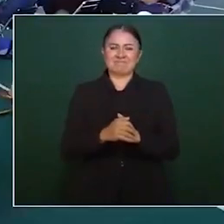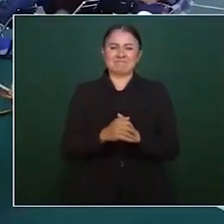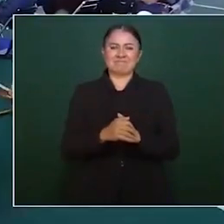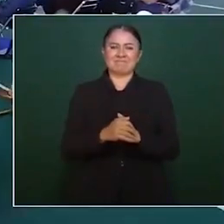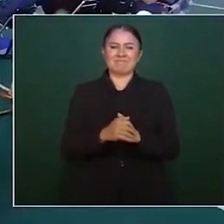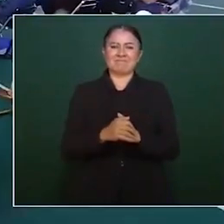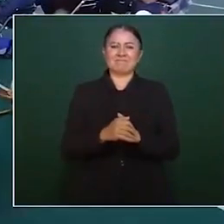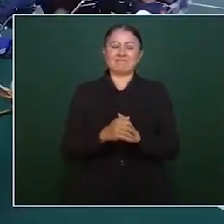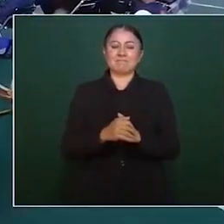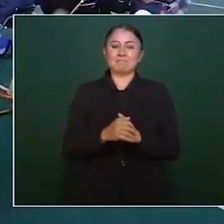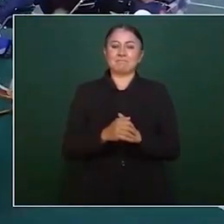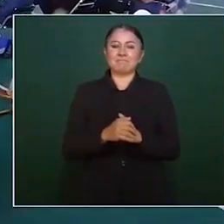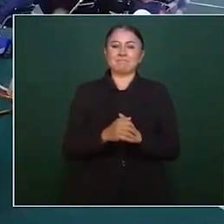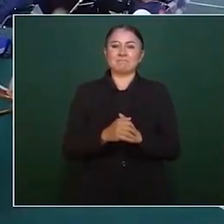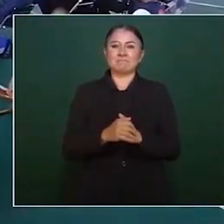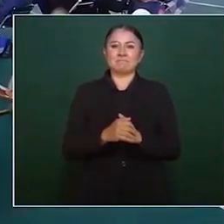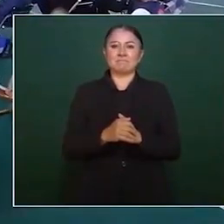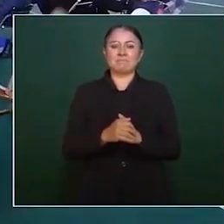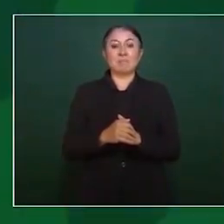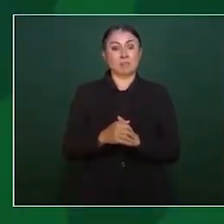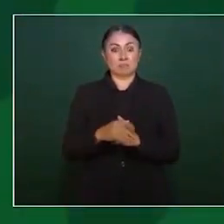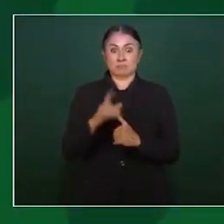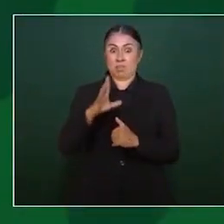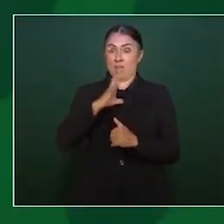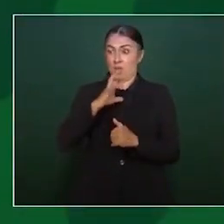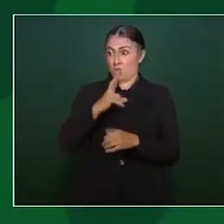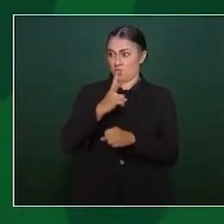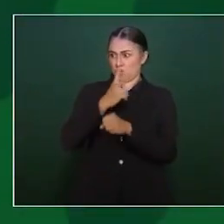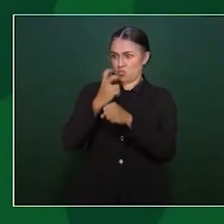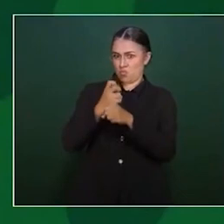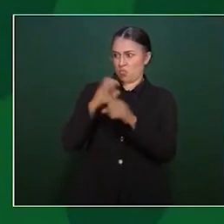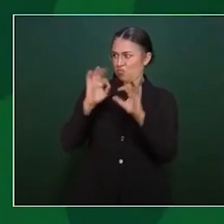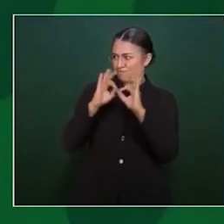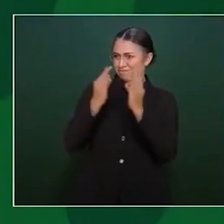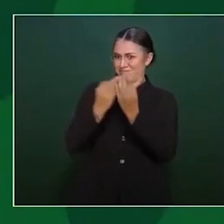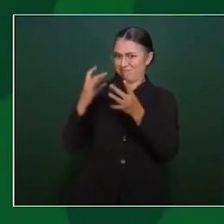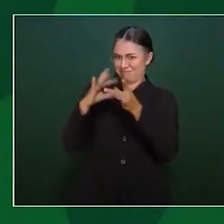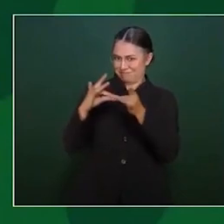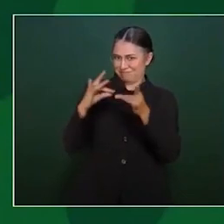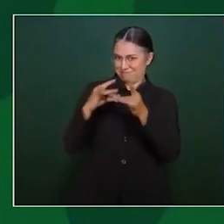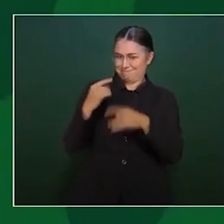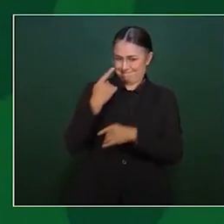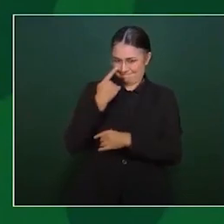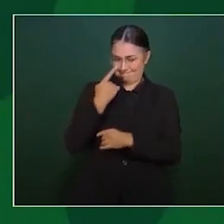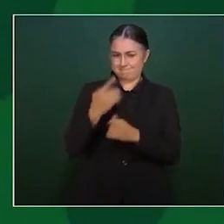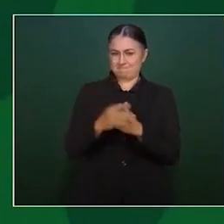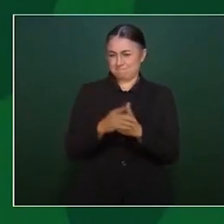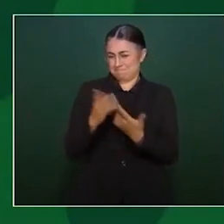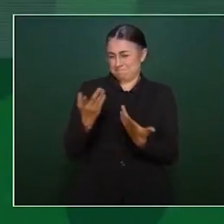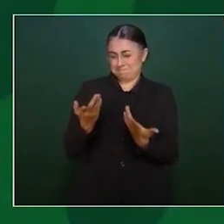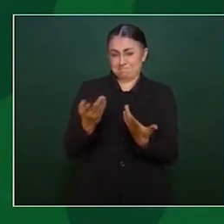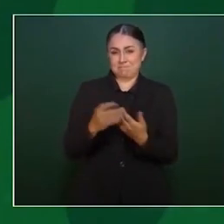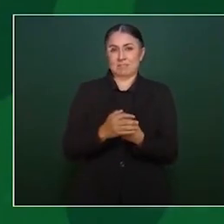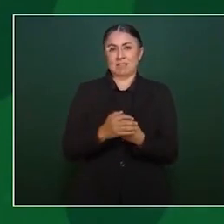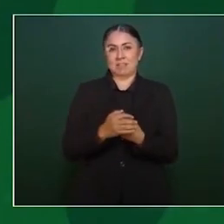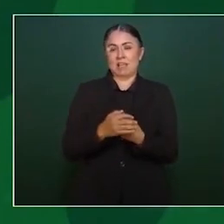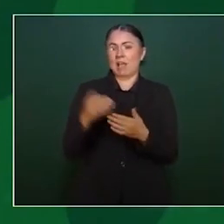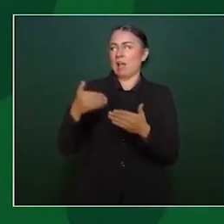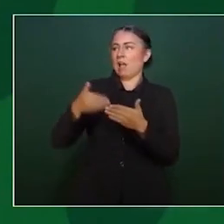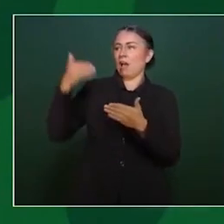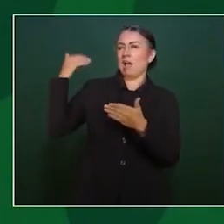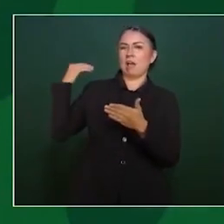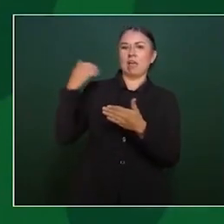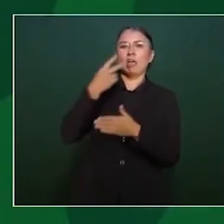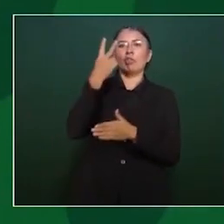Una segunda versión de lo que fue el 2000.